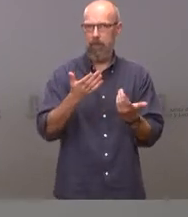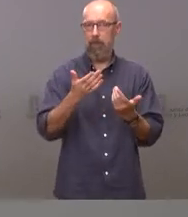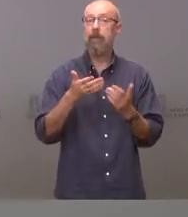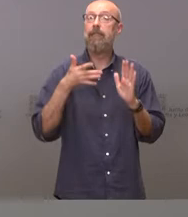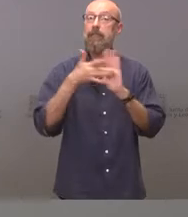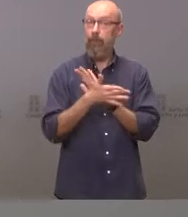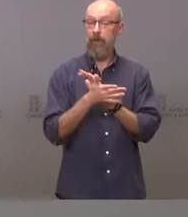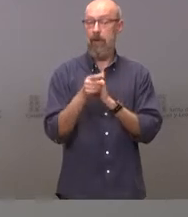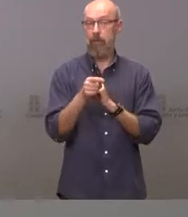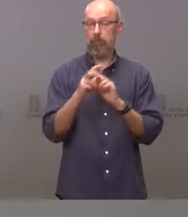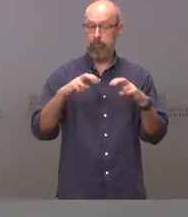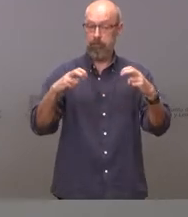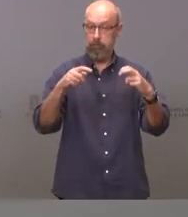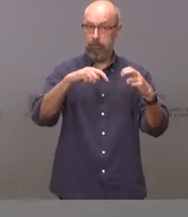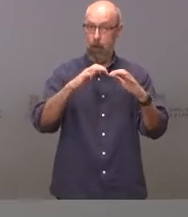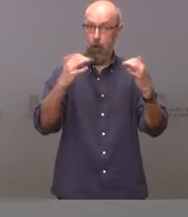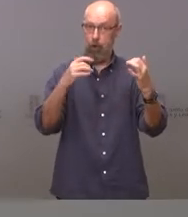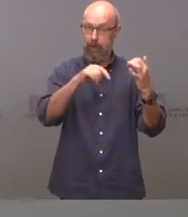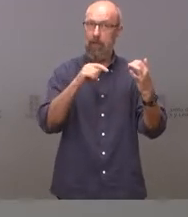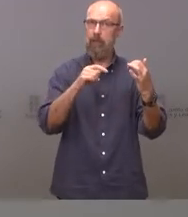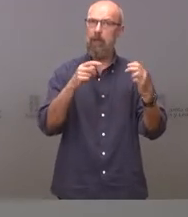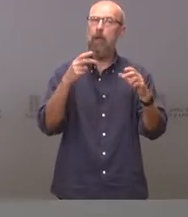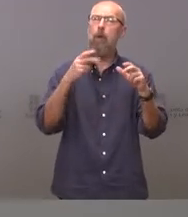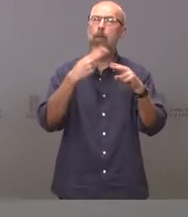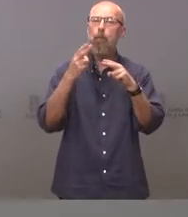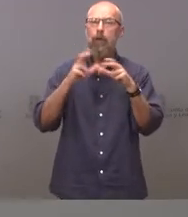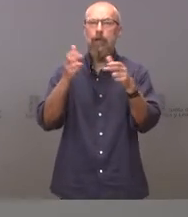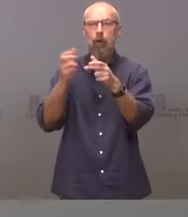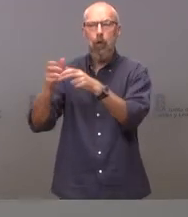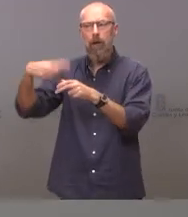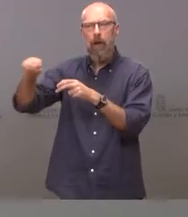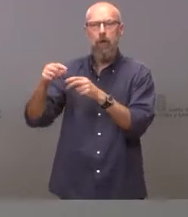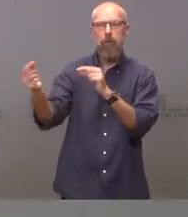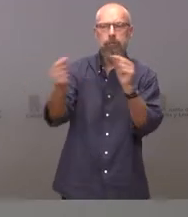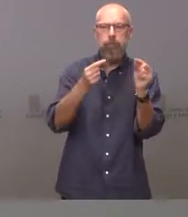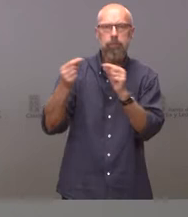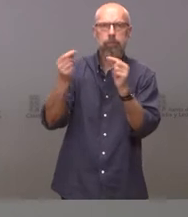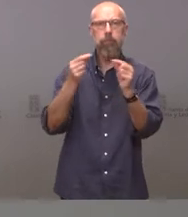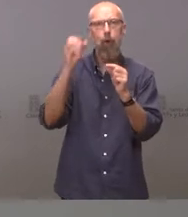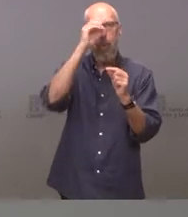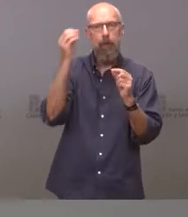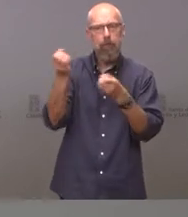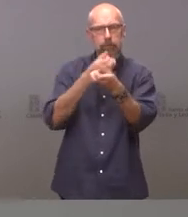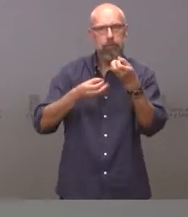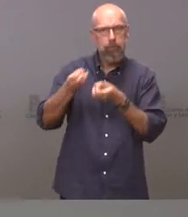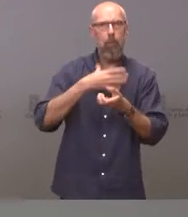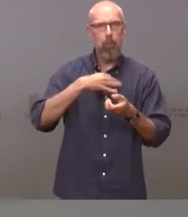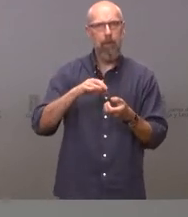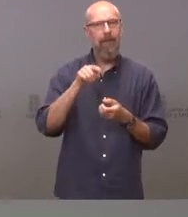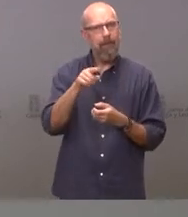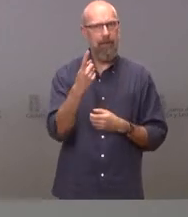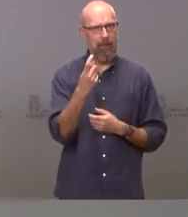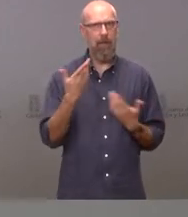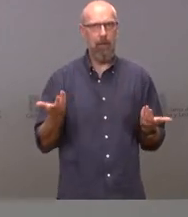parlamentarios puedan posicionarse ante esta medida que consideramos muy necesaria en este momento. En este sentido, quiero poner de